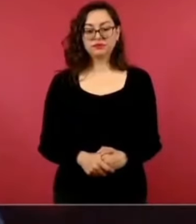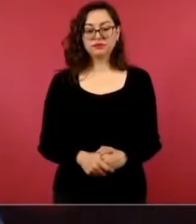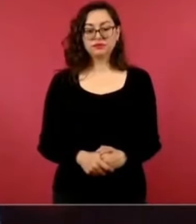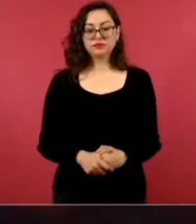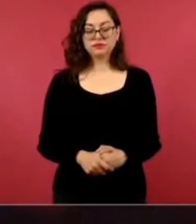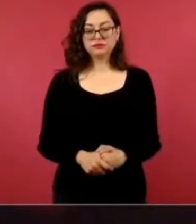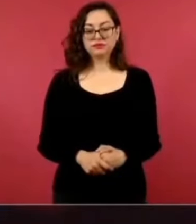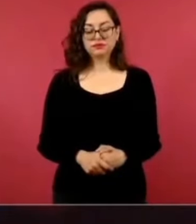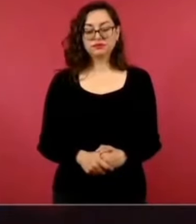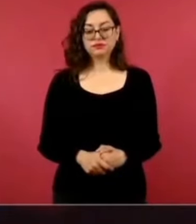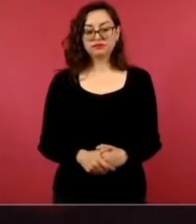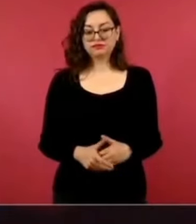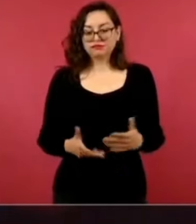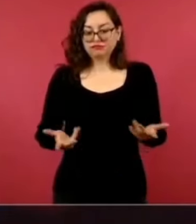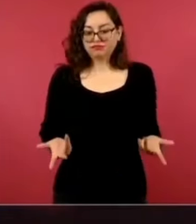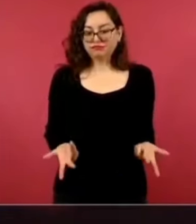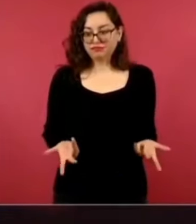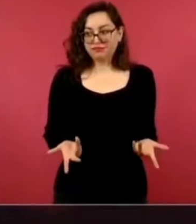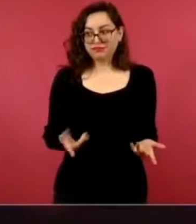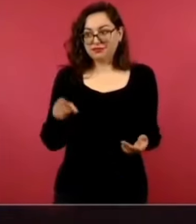dinero público?